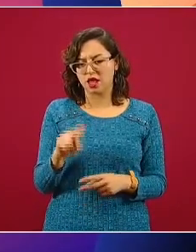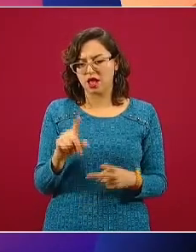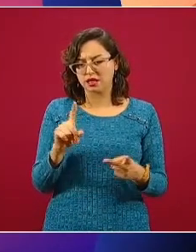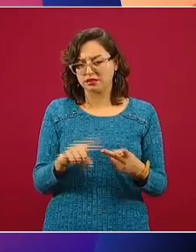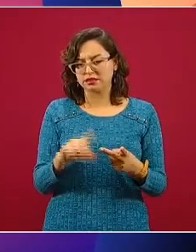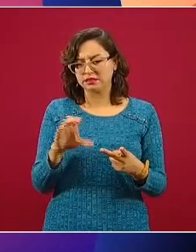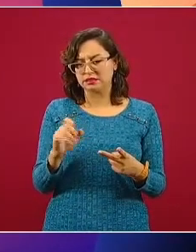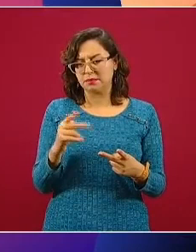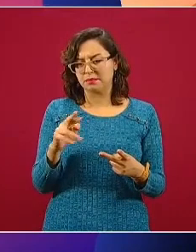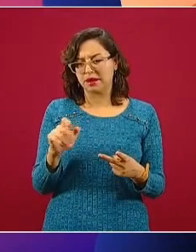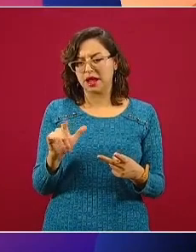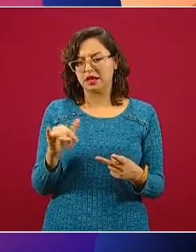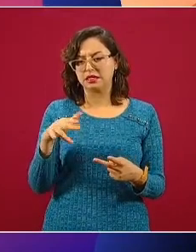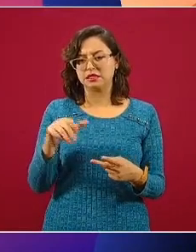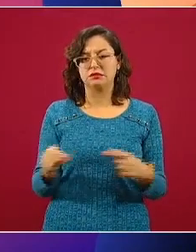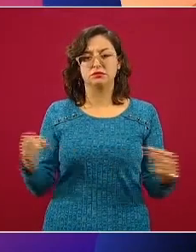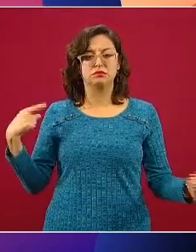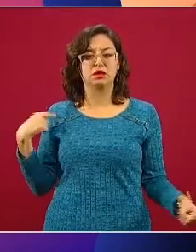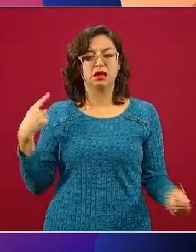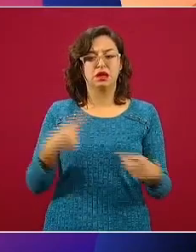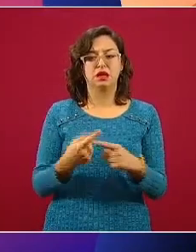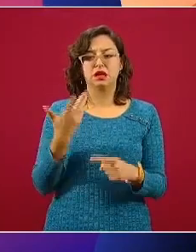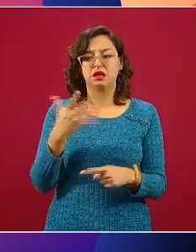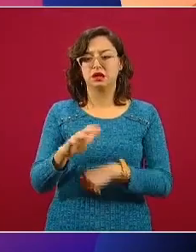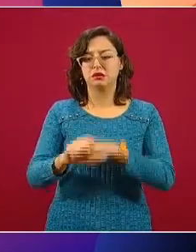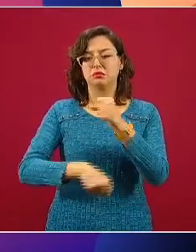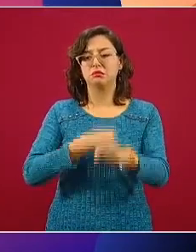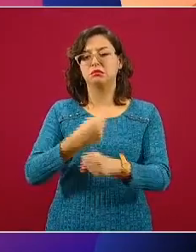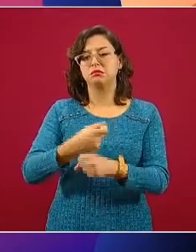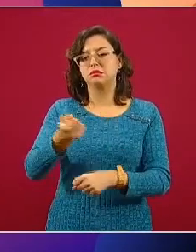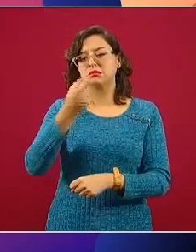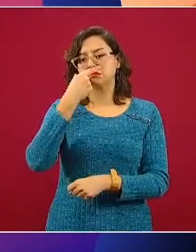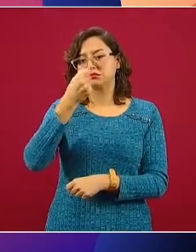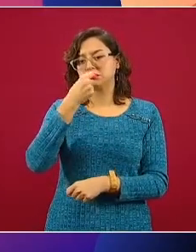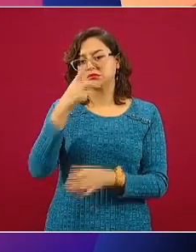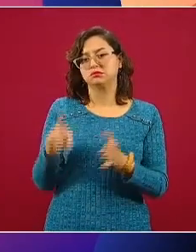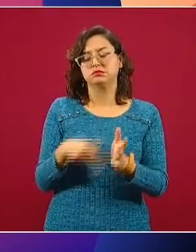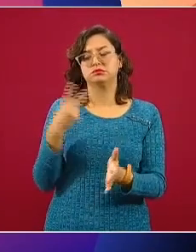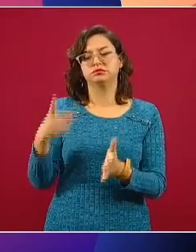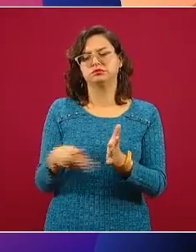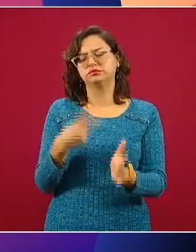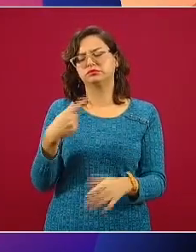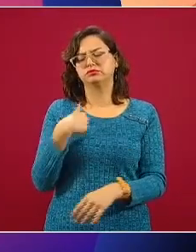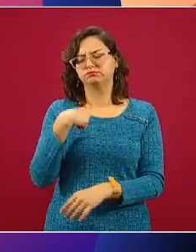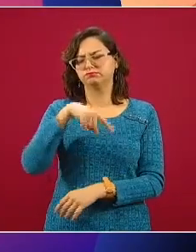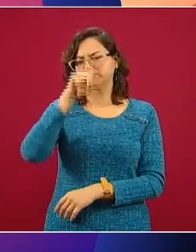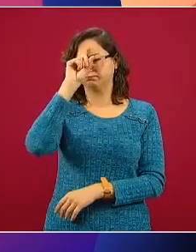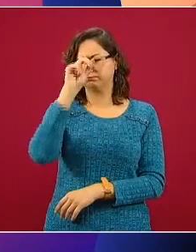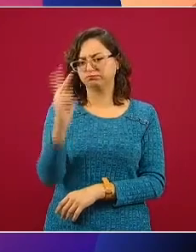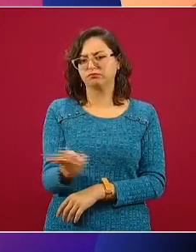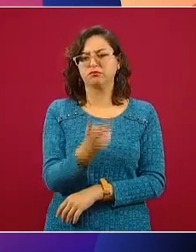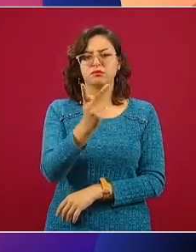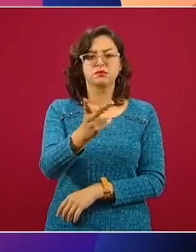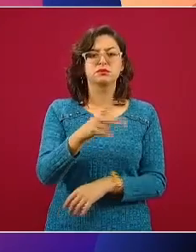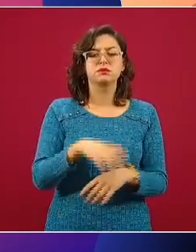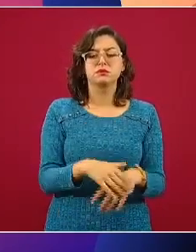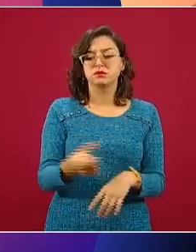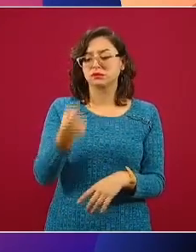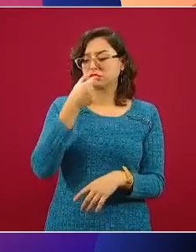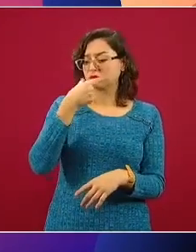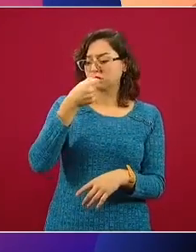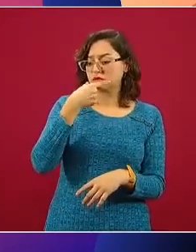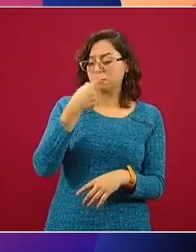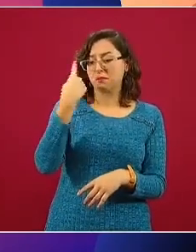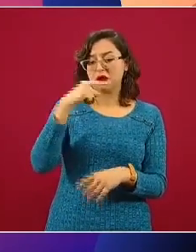como 10 años y mi pregunta es si los antidepresivos me